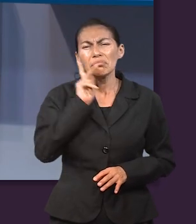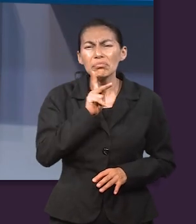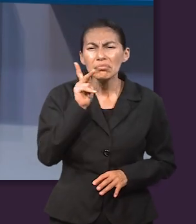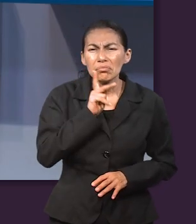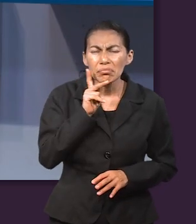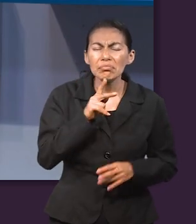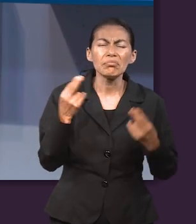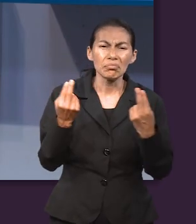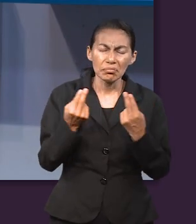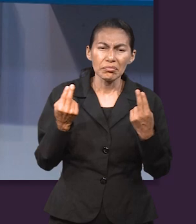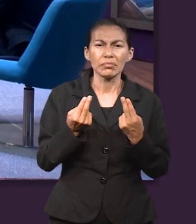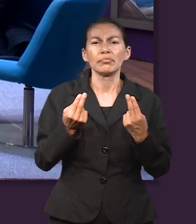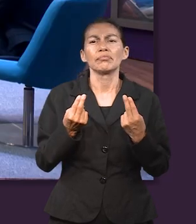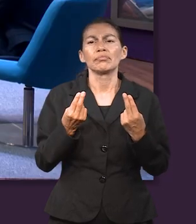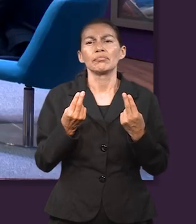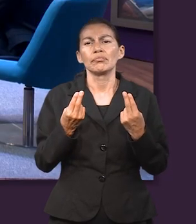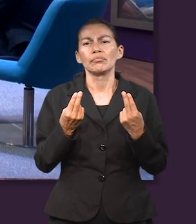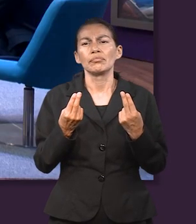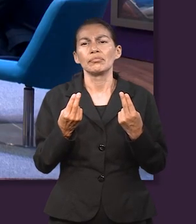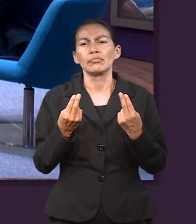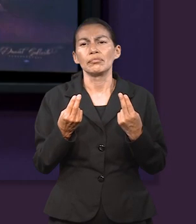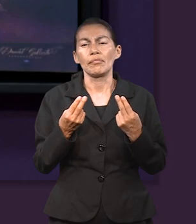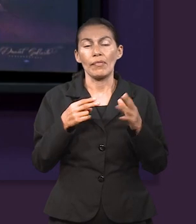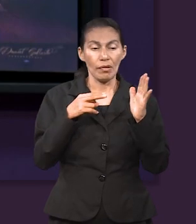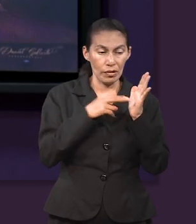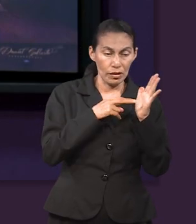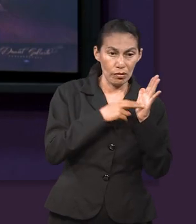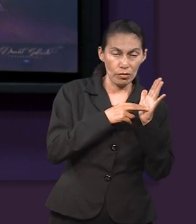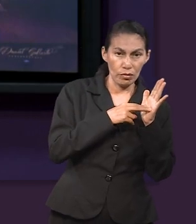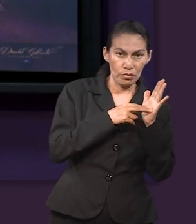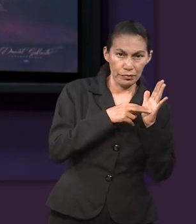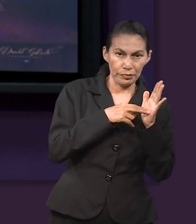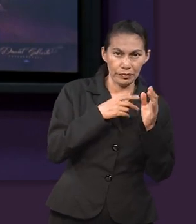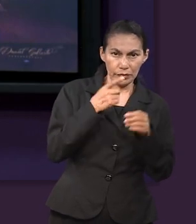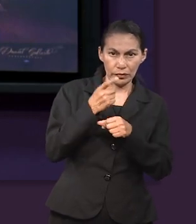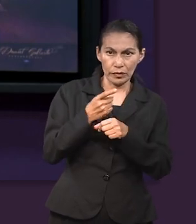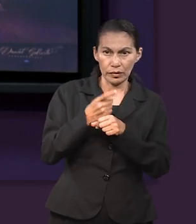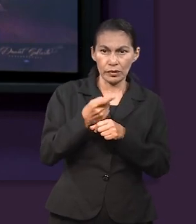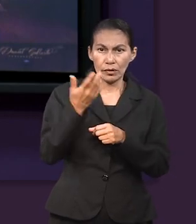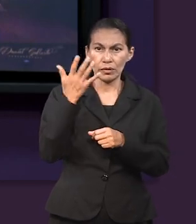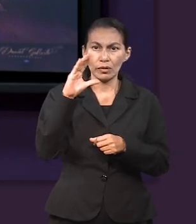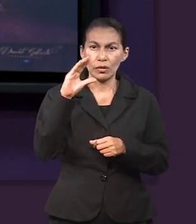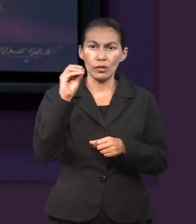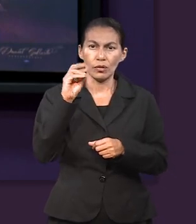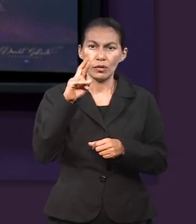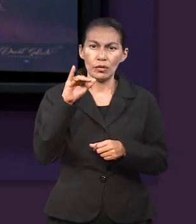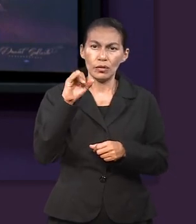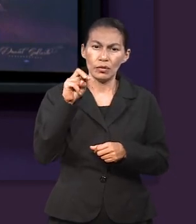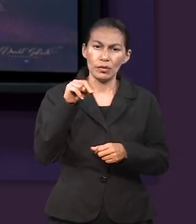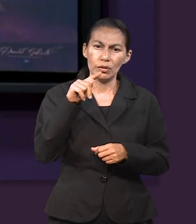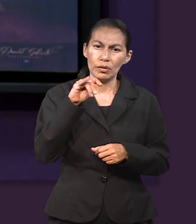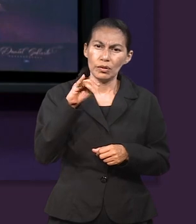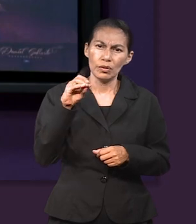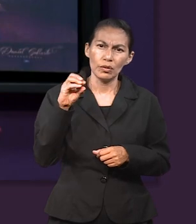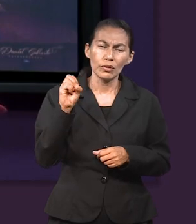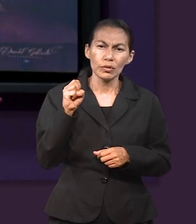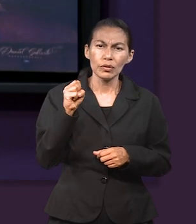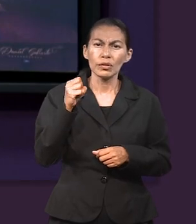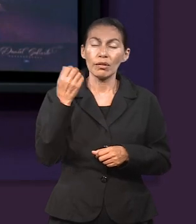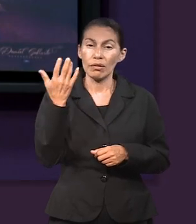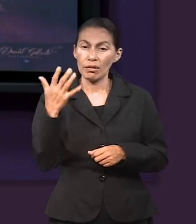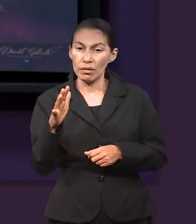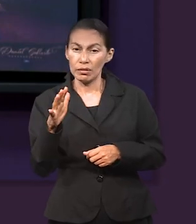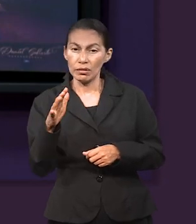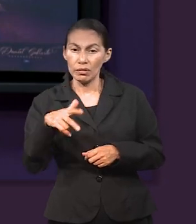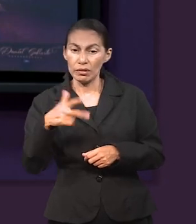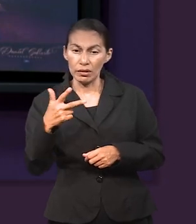Yo creo que las pruebas, pues, son necesarias. Y me gustaría compartir el versículo que está en Corintios 10, 13, que dice Dios no va a permitir